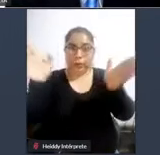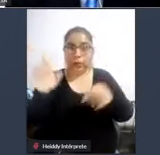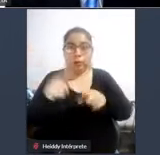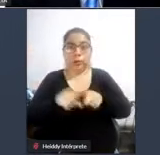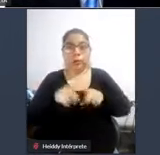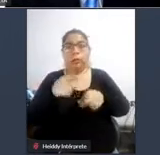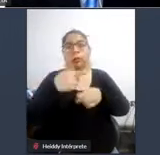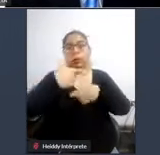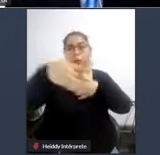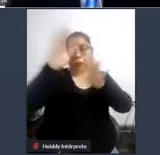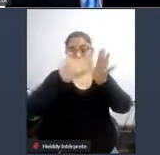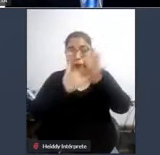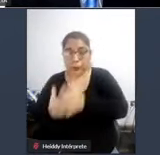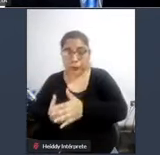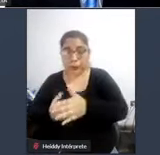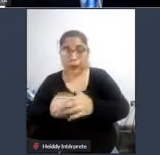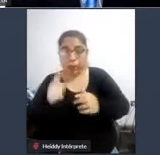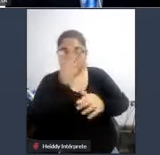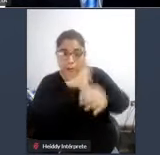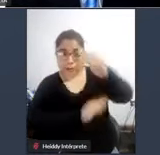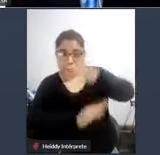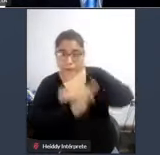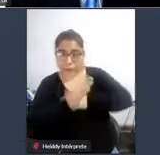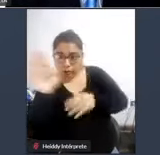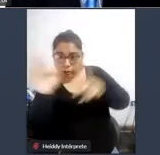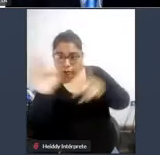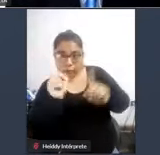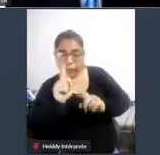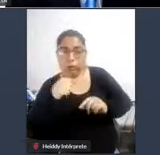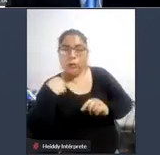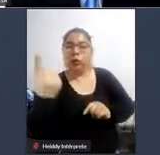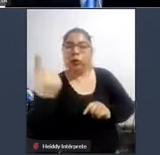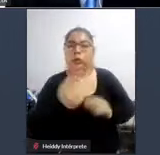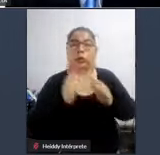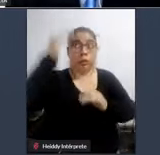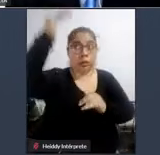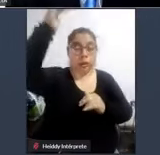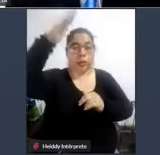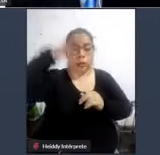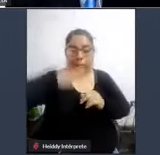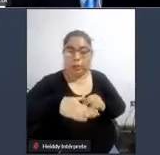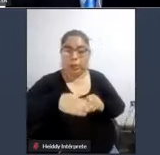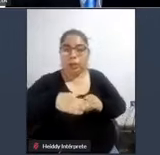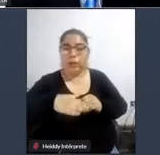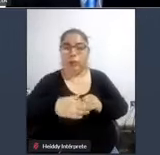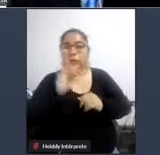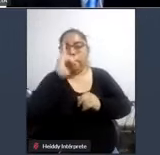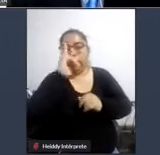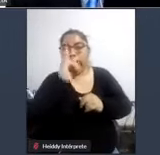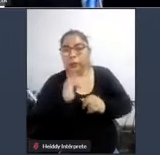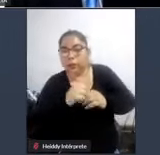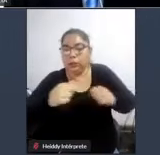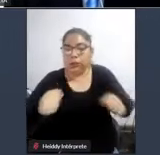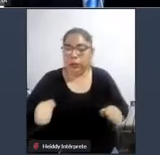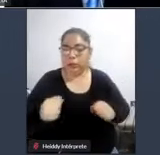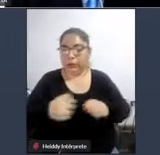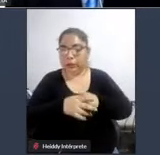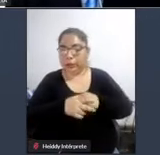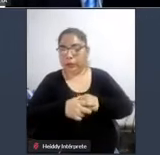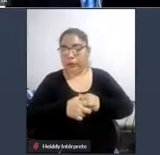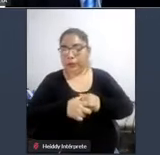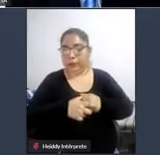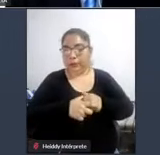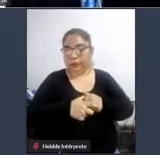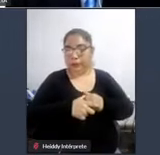discrimina si la persona tiene discapacidad no tiene discapacidad si es alta si es baja si es gorda si es flaca sencillamente